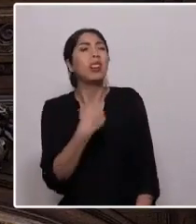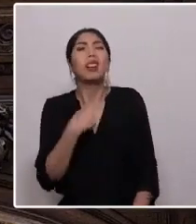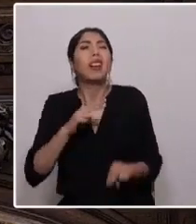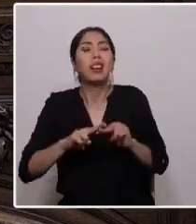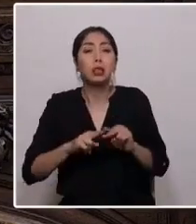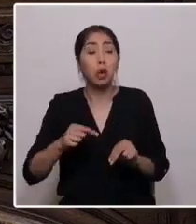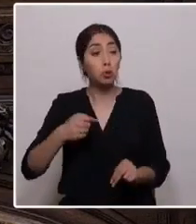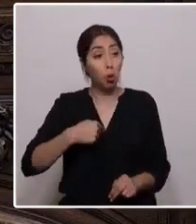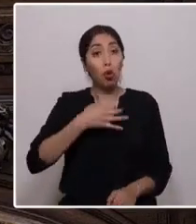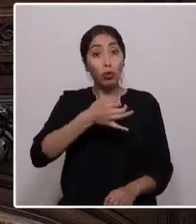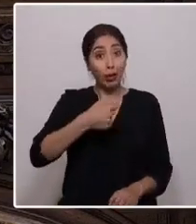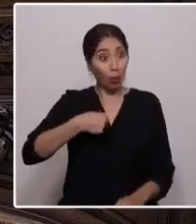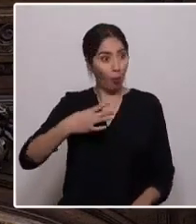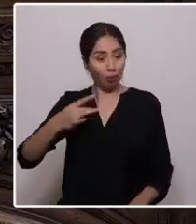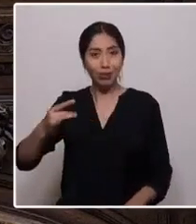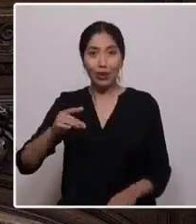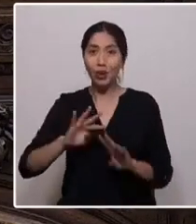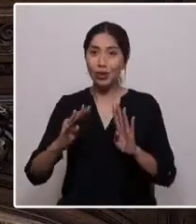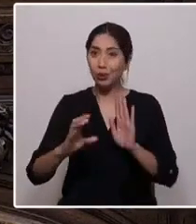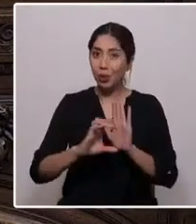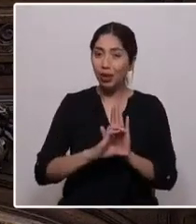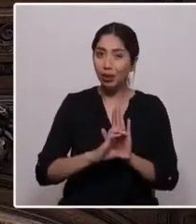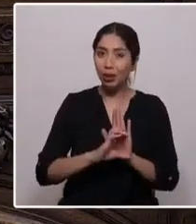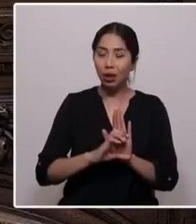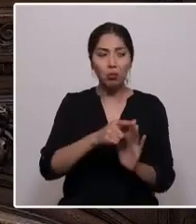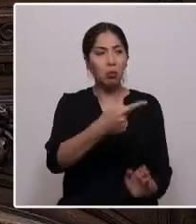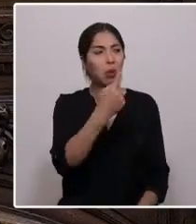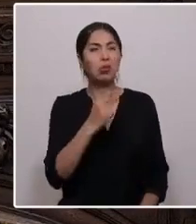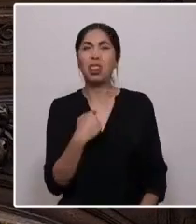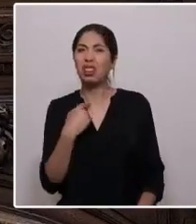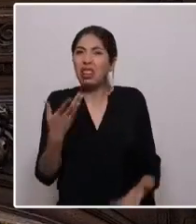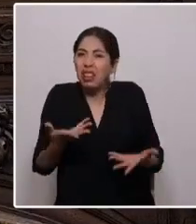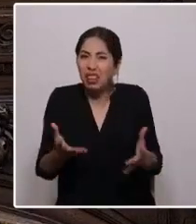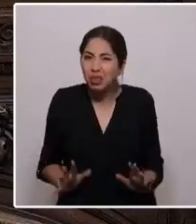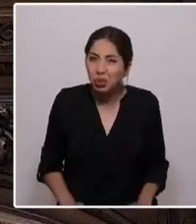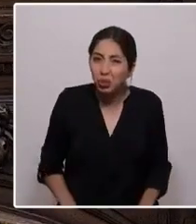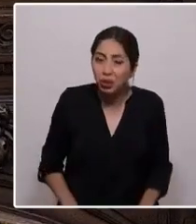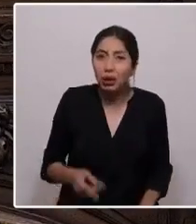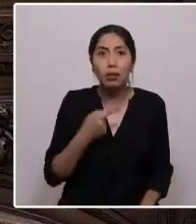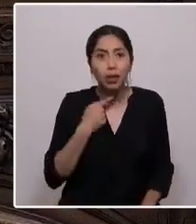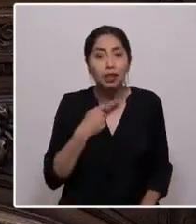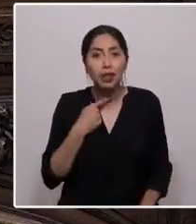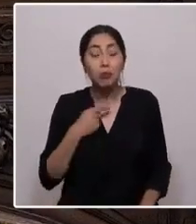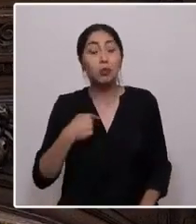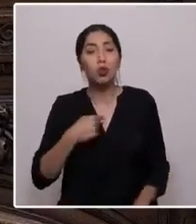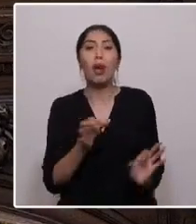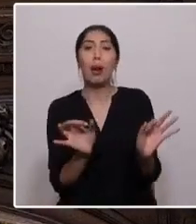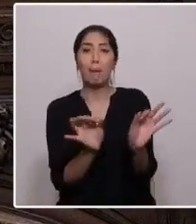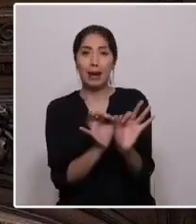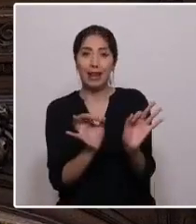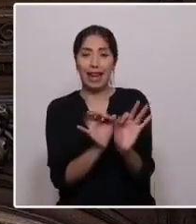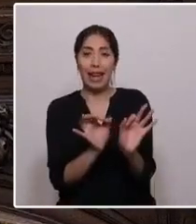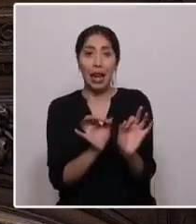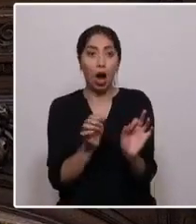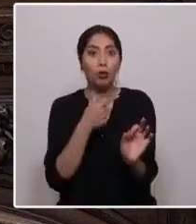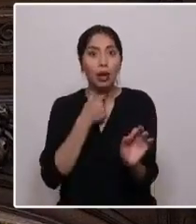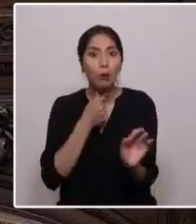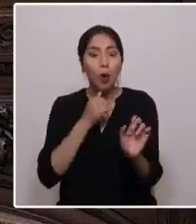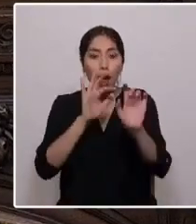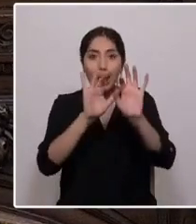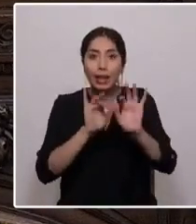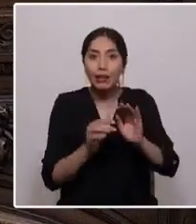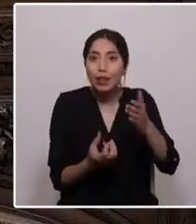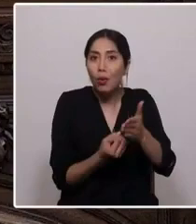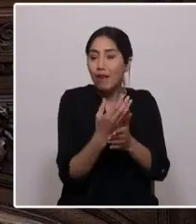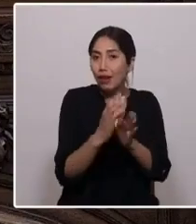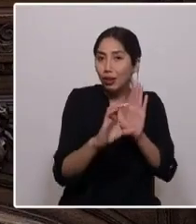y le conté que había salido elegida constituyente. ¿Y qué es eso? Me dijo con auténtico interés. Le expliqué que vendría a escribir una nueva constitución y